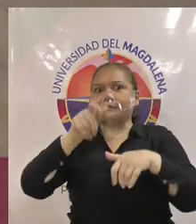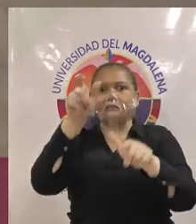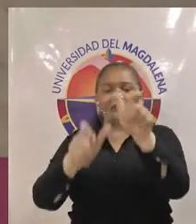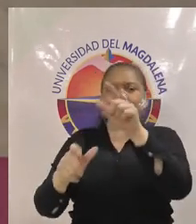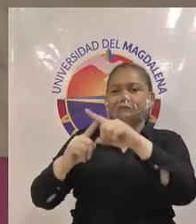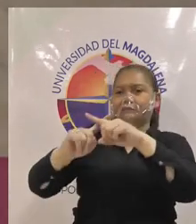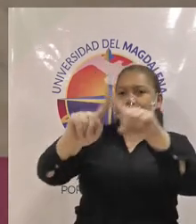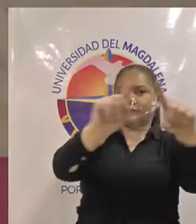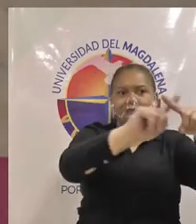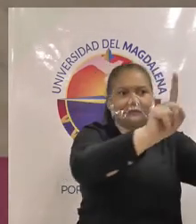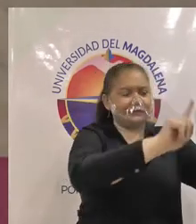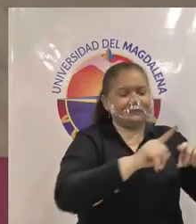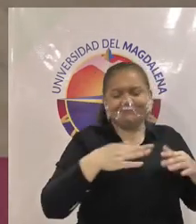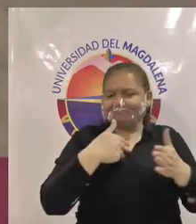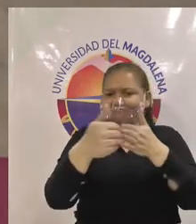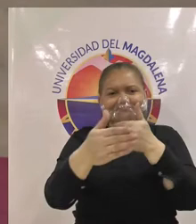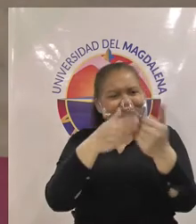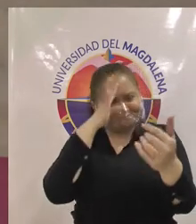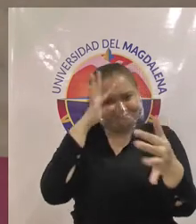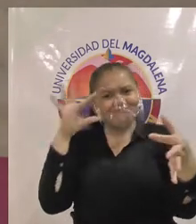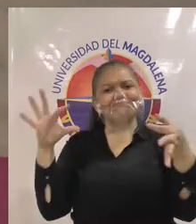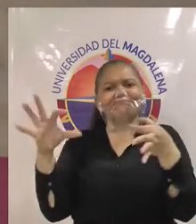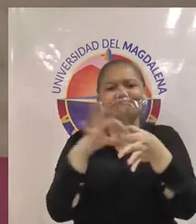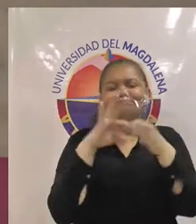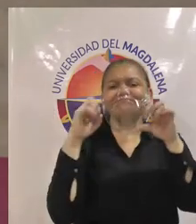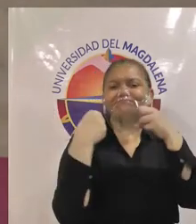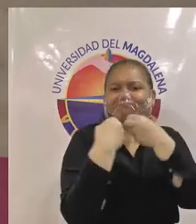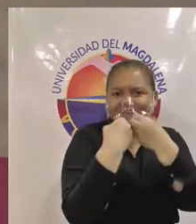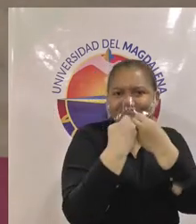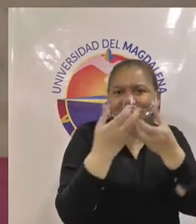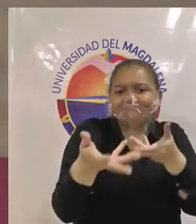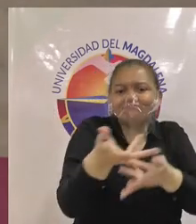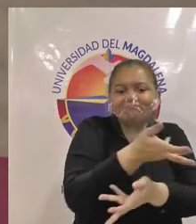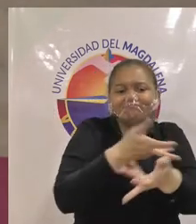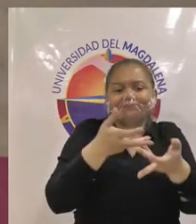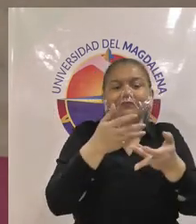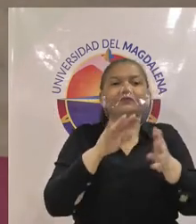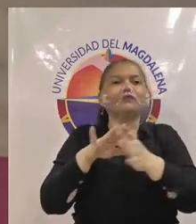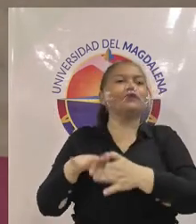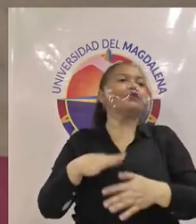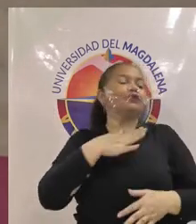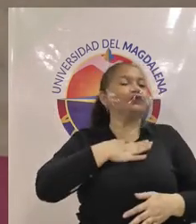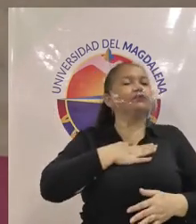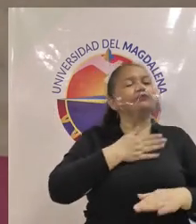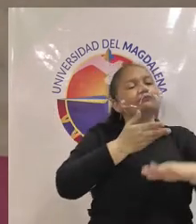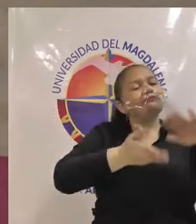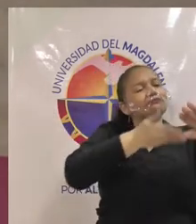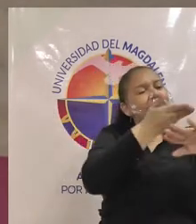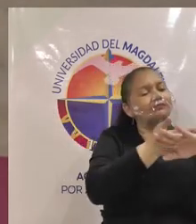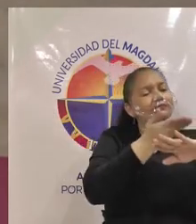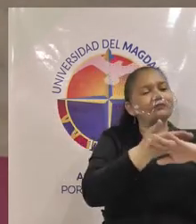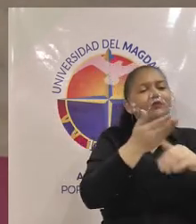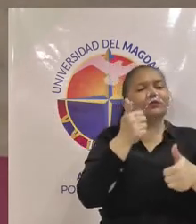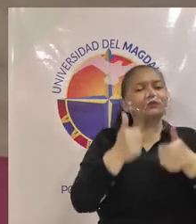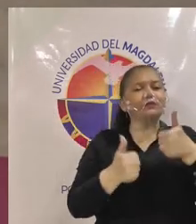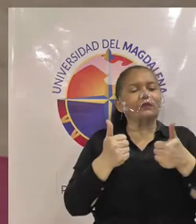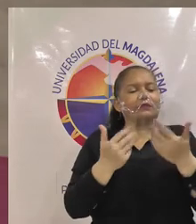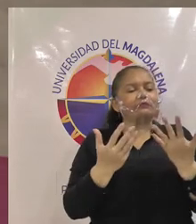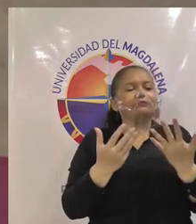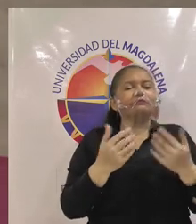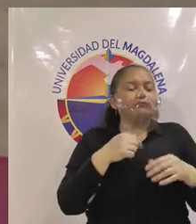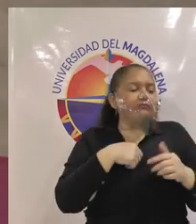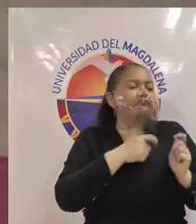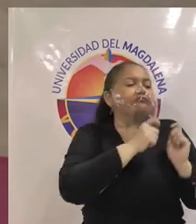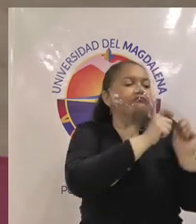ser incluyente entonces lo que nosotros queremos generar es comités de trabajo de tal